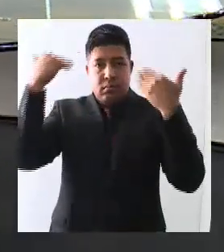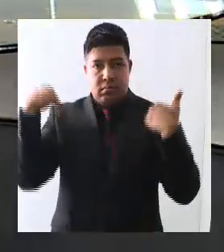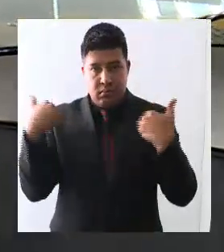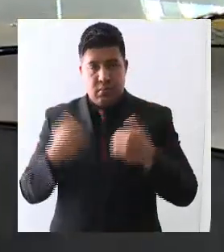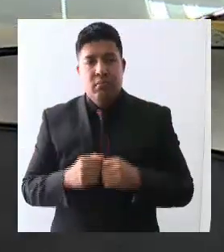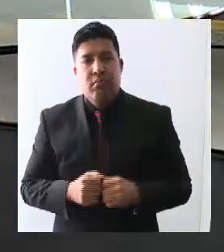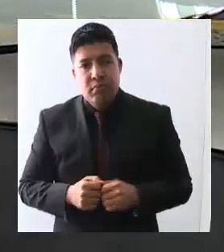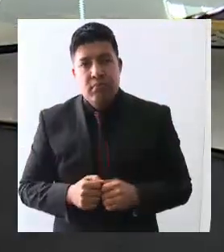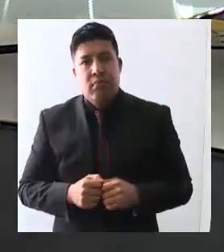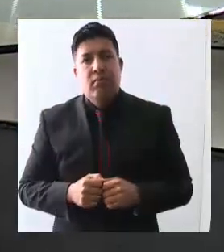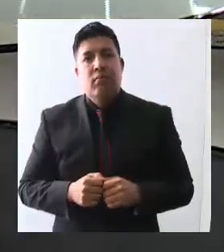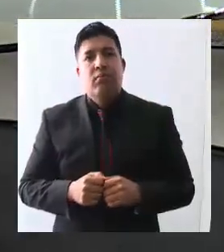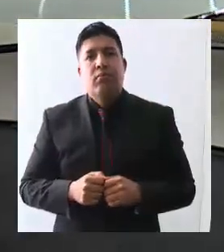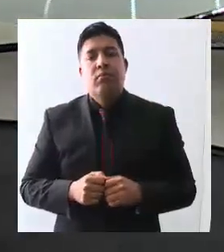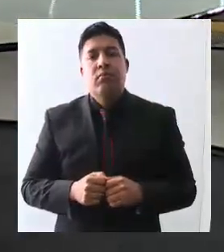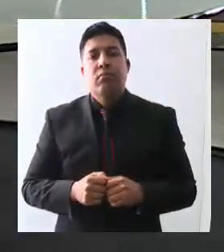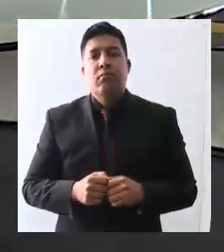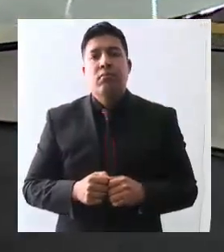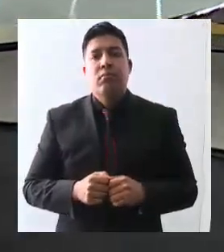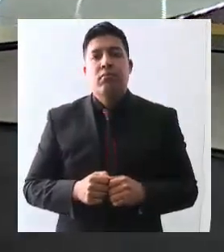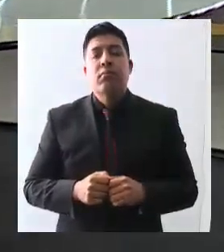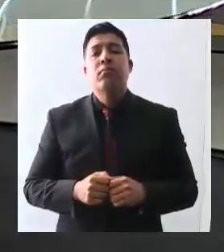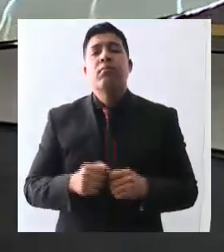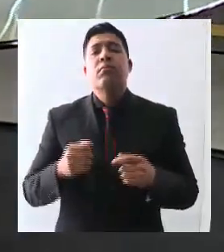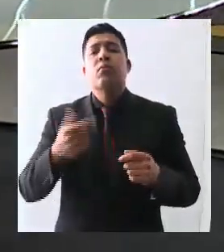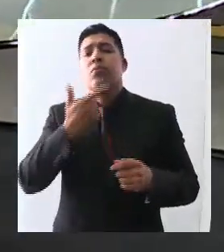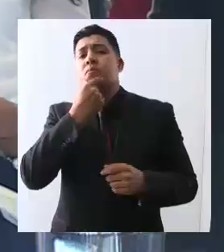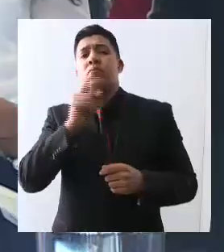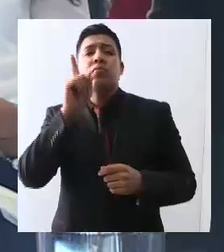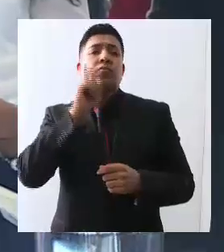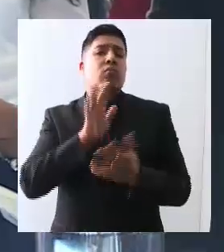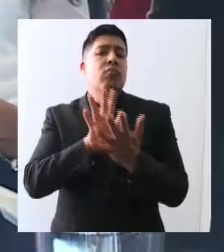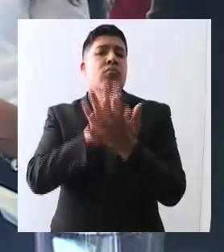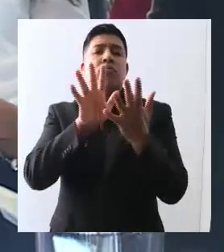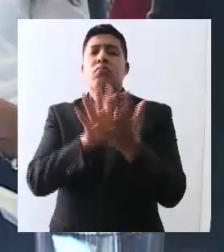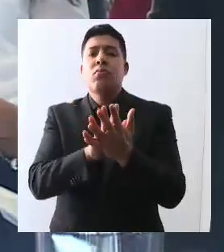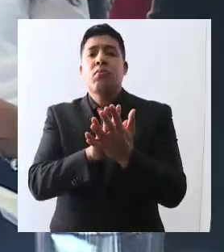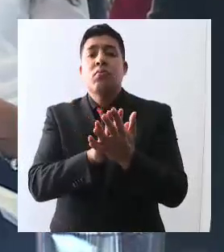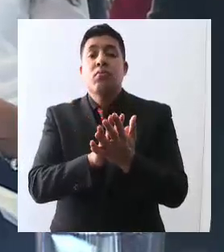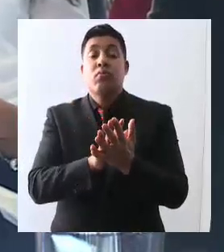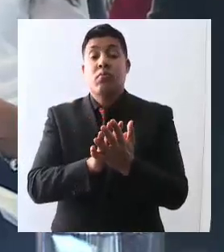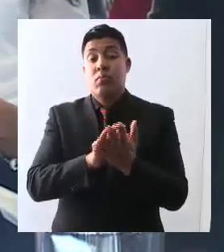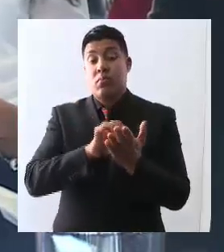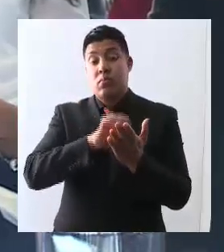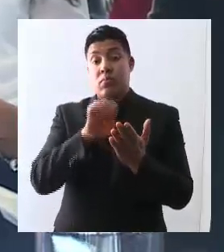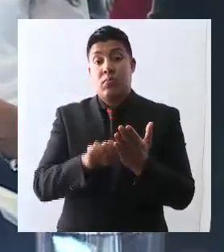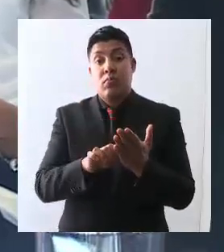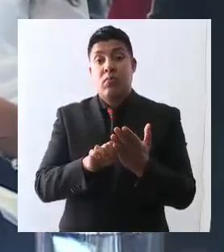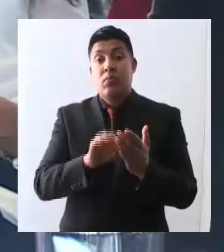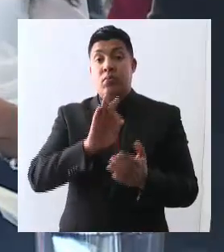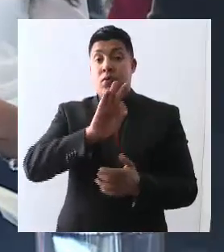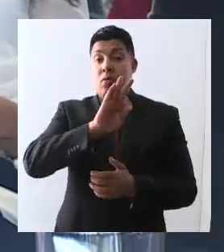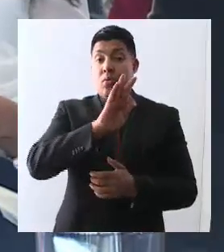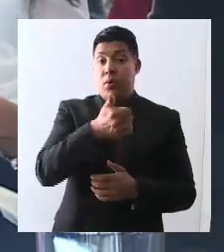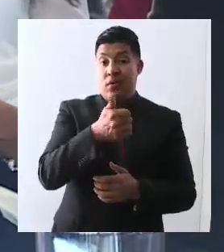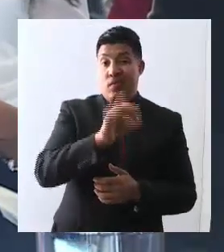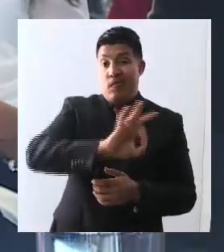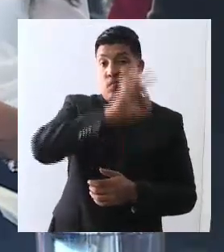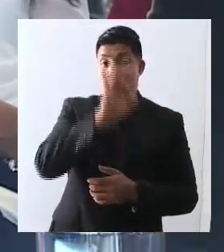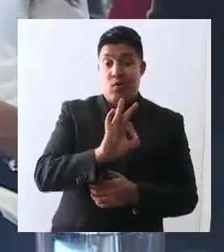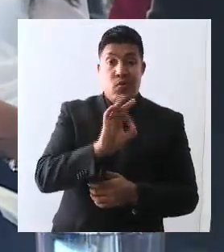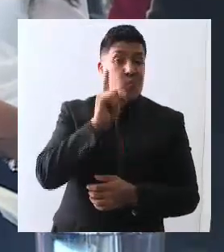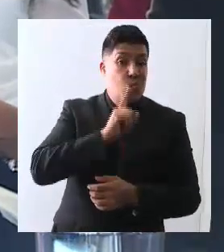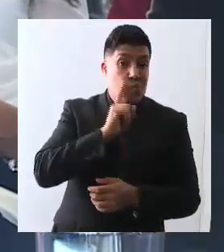distribución de las participaciones entre hombres y mujeres es 46 por ciento para las mujeres,